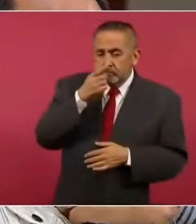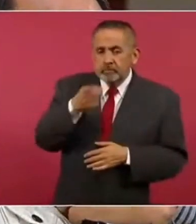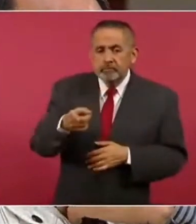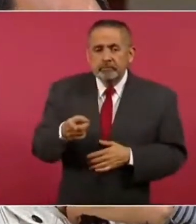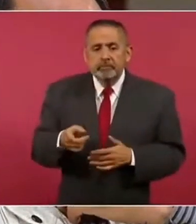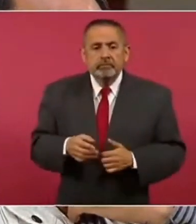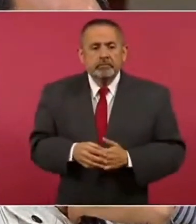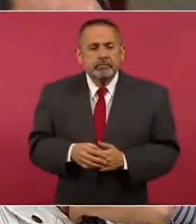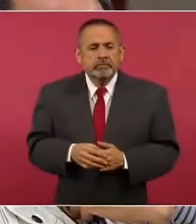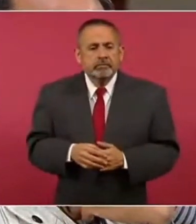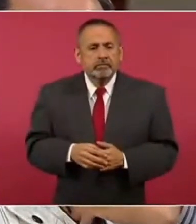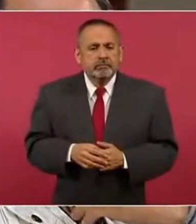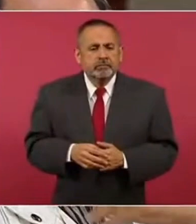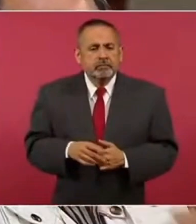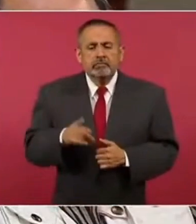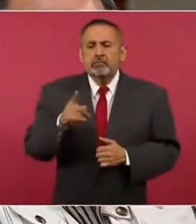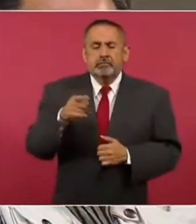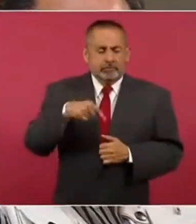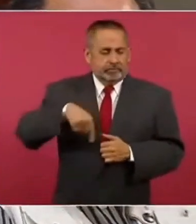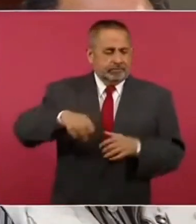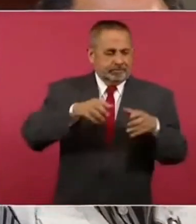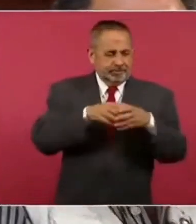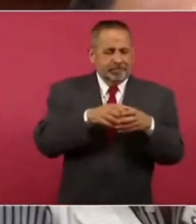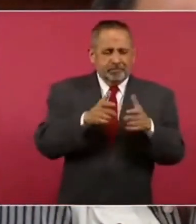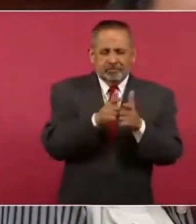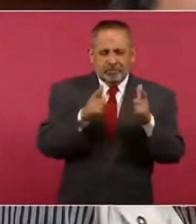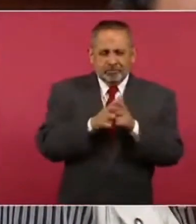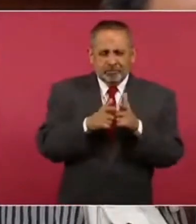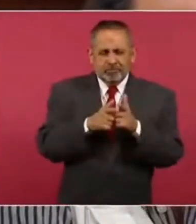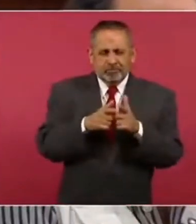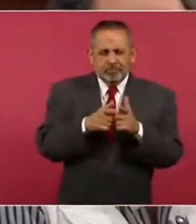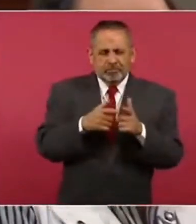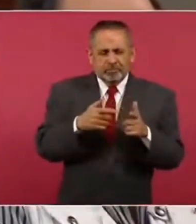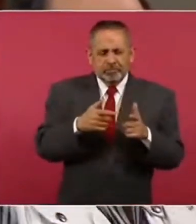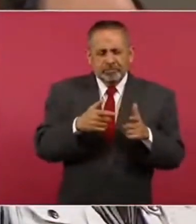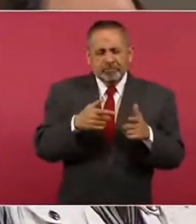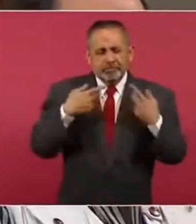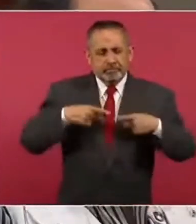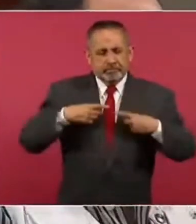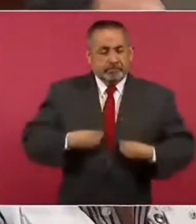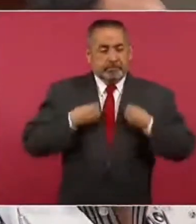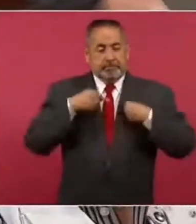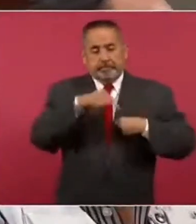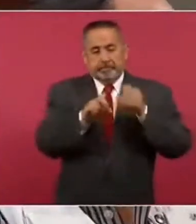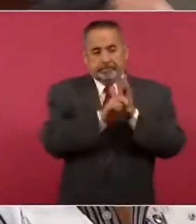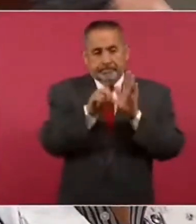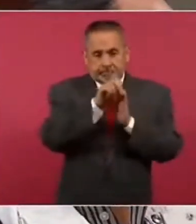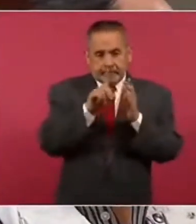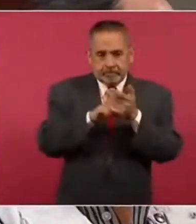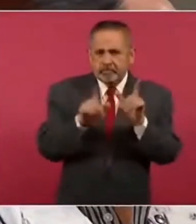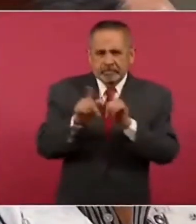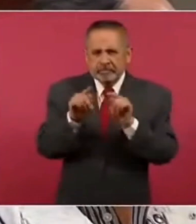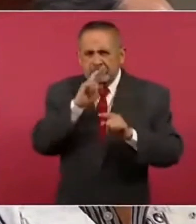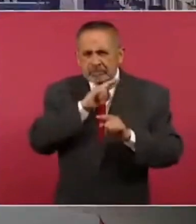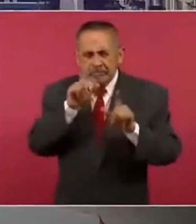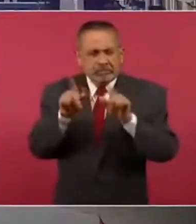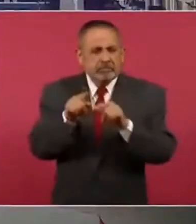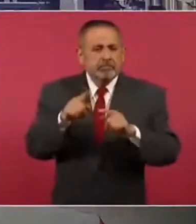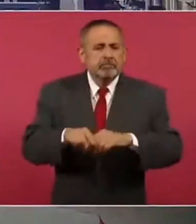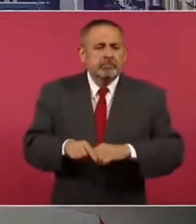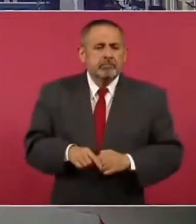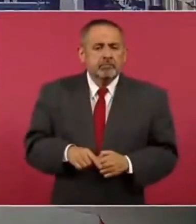y todo el presidente del consejo del condómino Isla 115. Le voy a leer parte rápidamente.